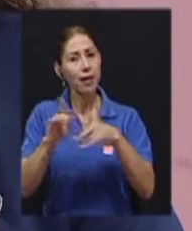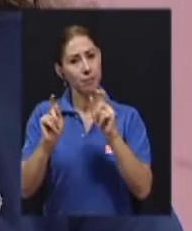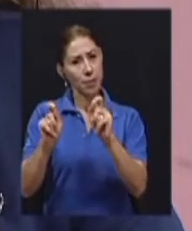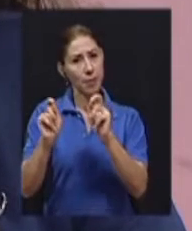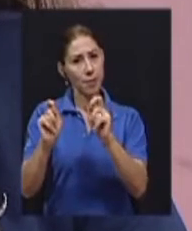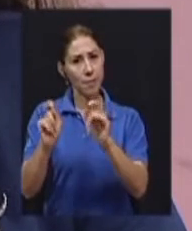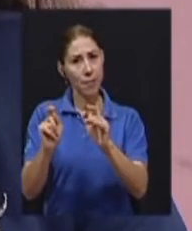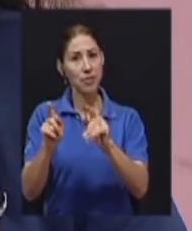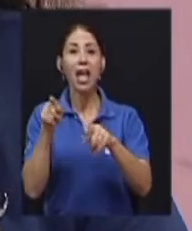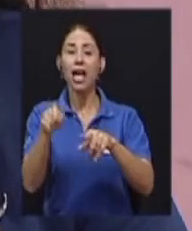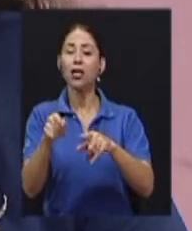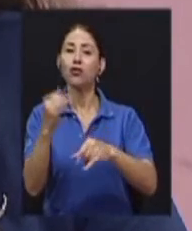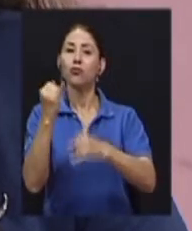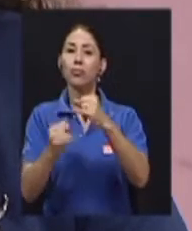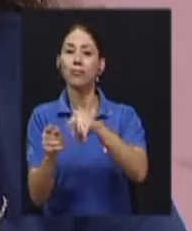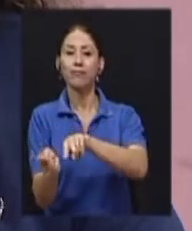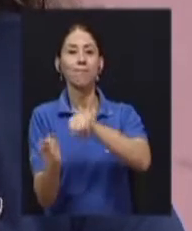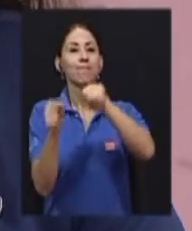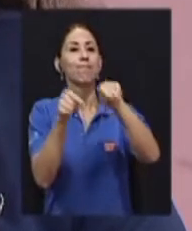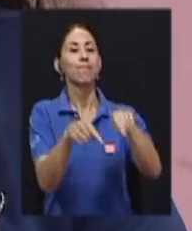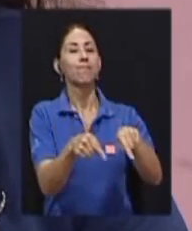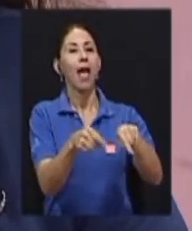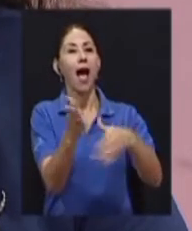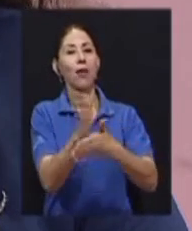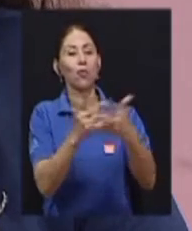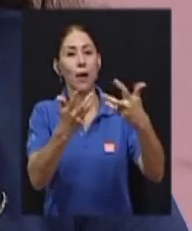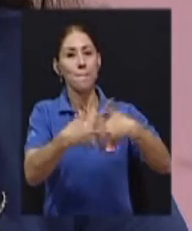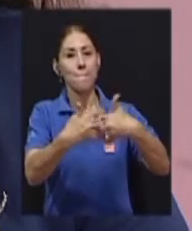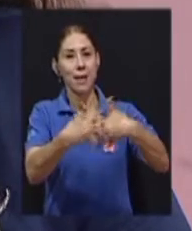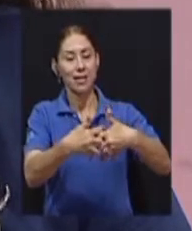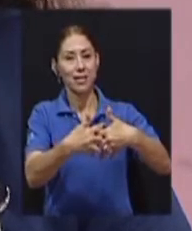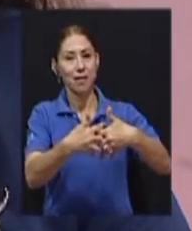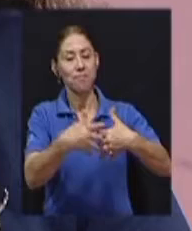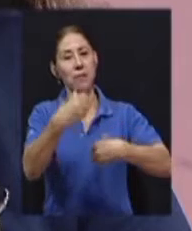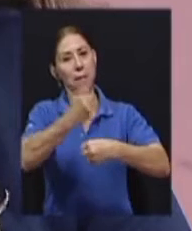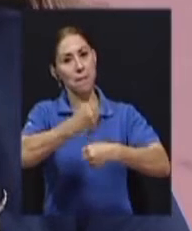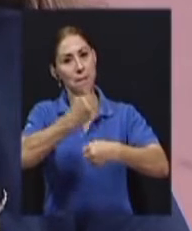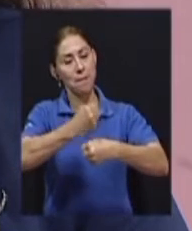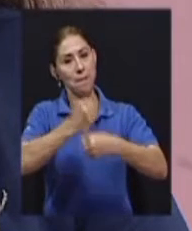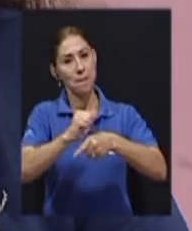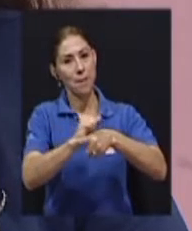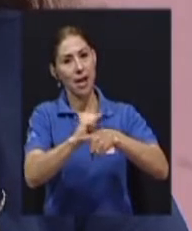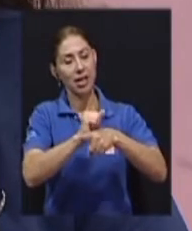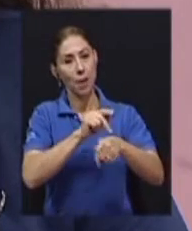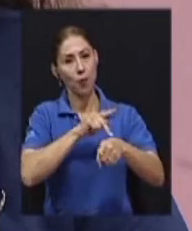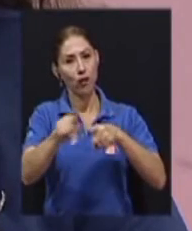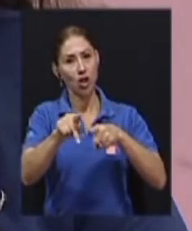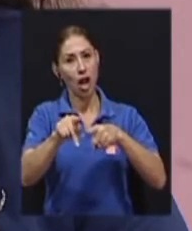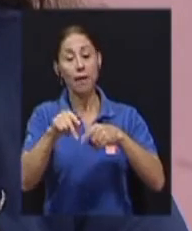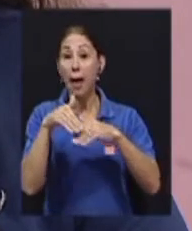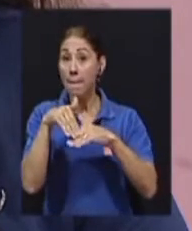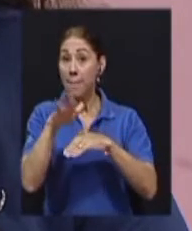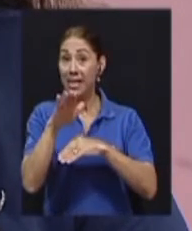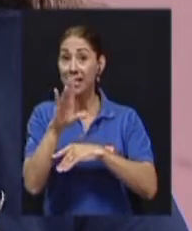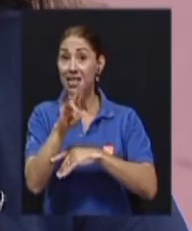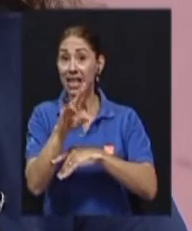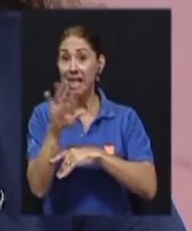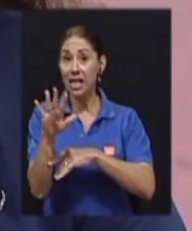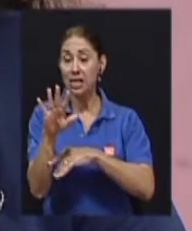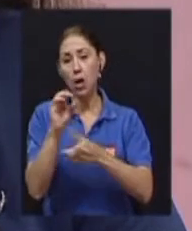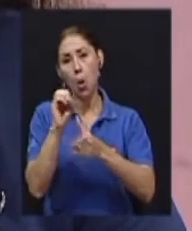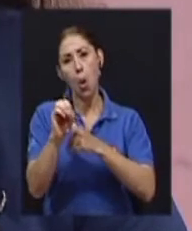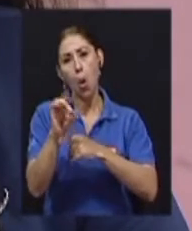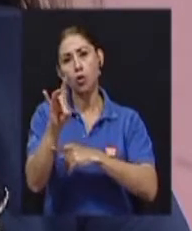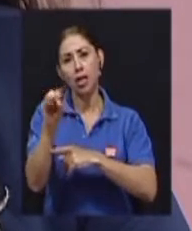hacen una práctica profesional en alguna empresa del sector empresarial y más de un 75, 80% de nuestros jóvenes